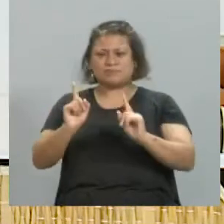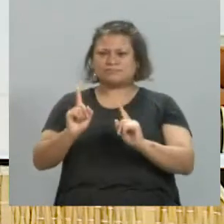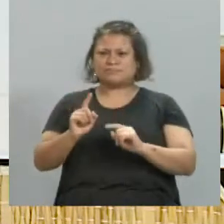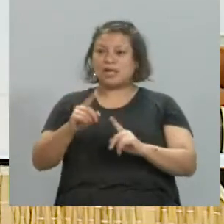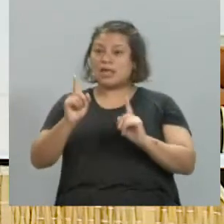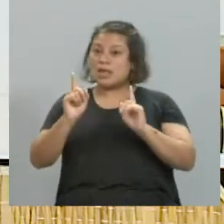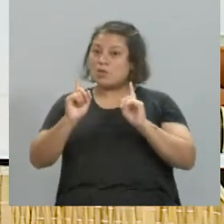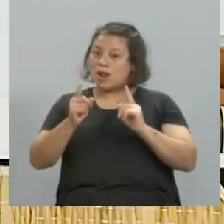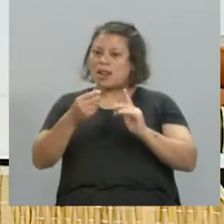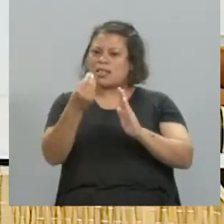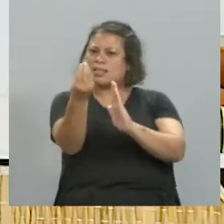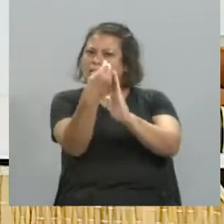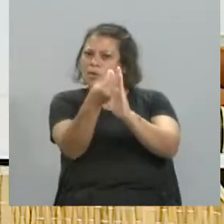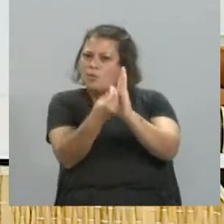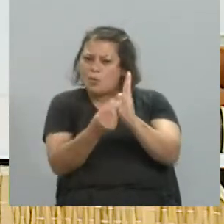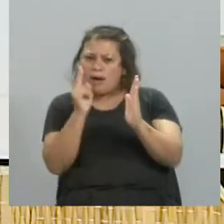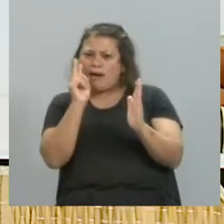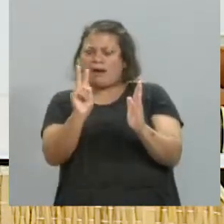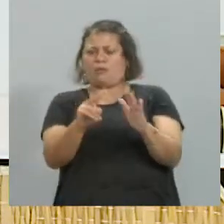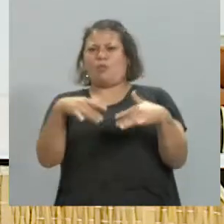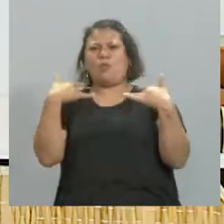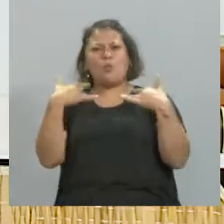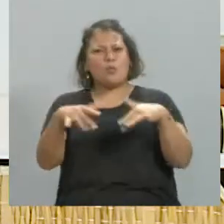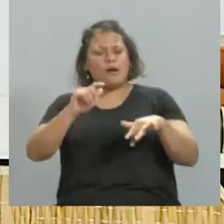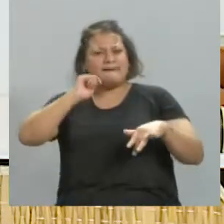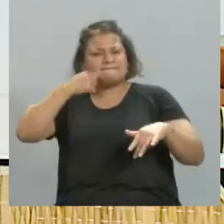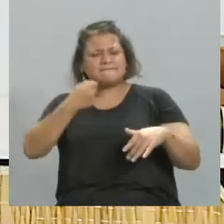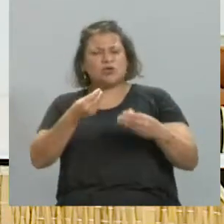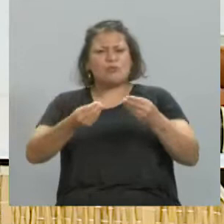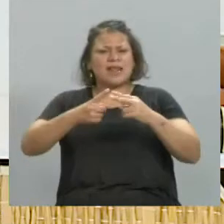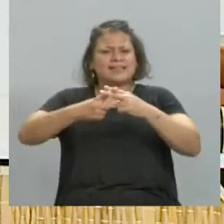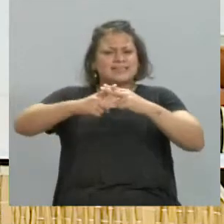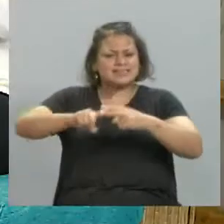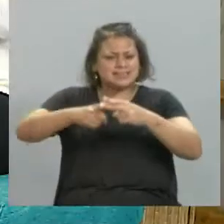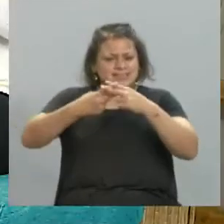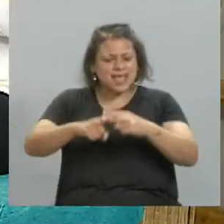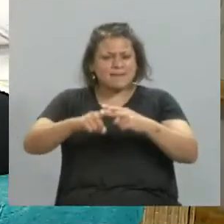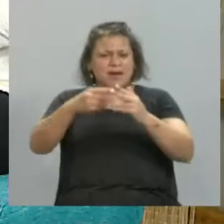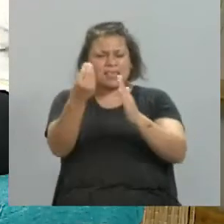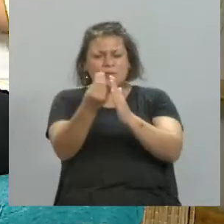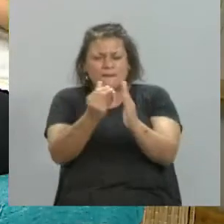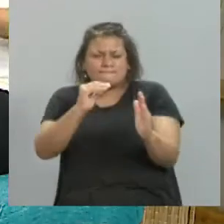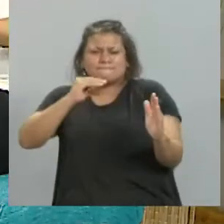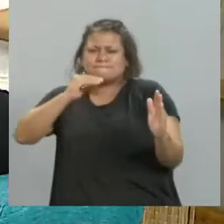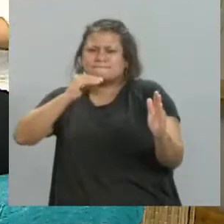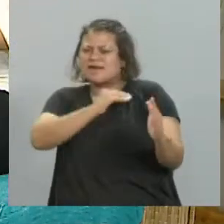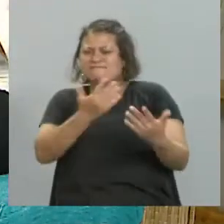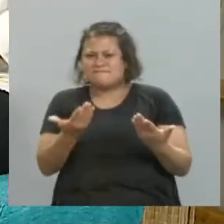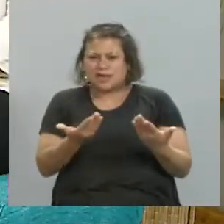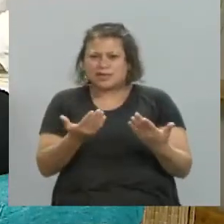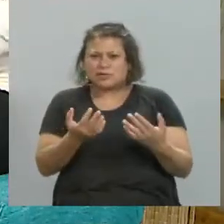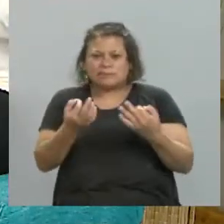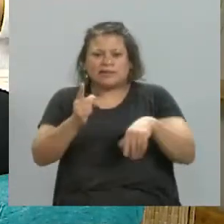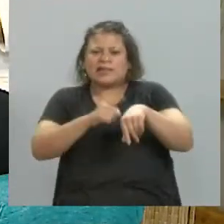que he visto, son increíbles. Y digo, guau, ¿cómo es la técnica para llegar a esa perfección? Digo, debe llevar también